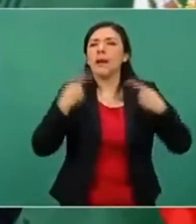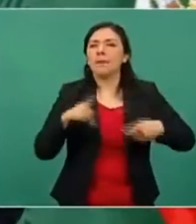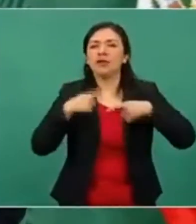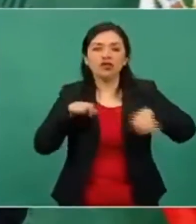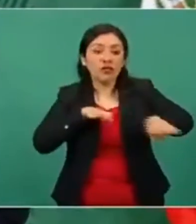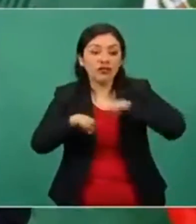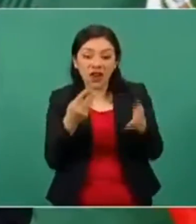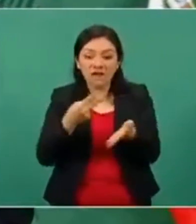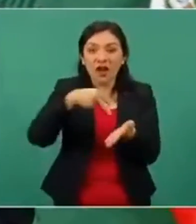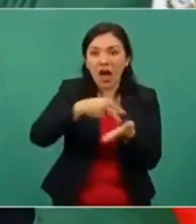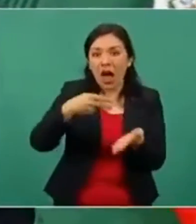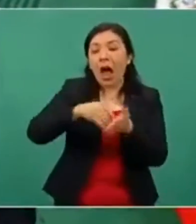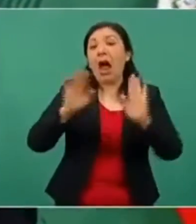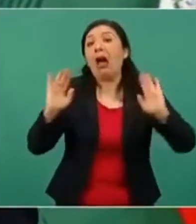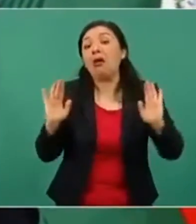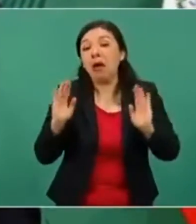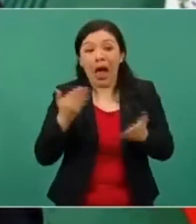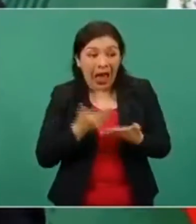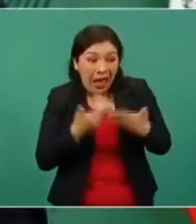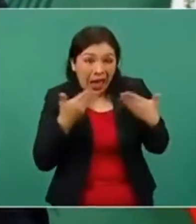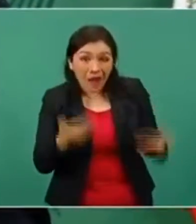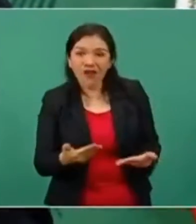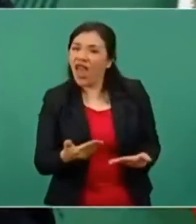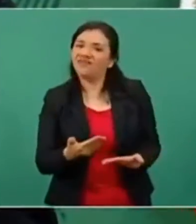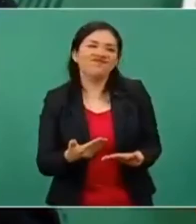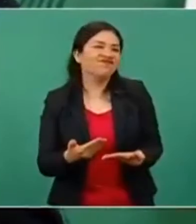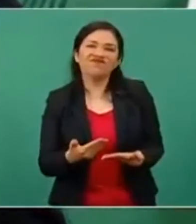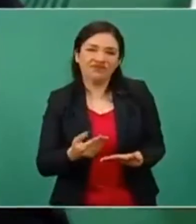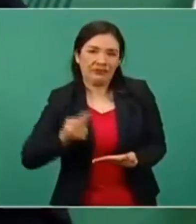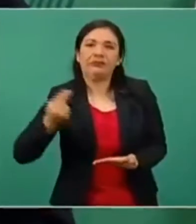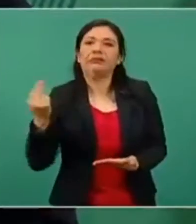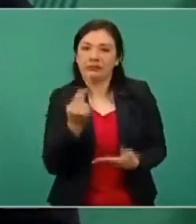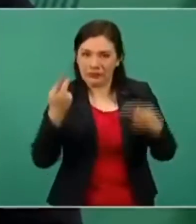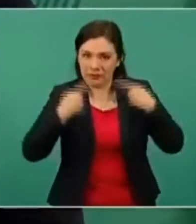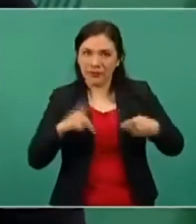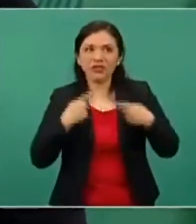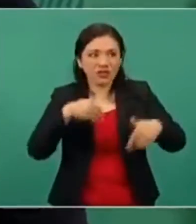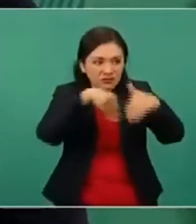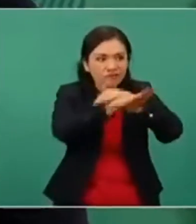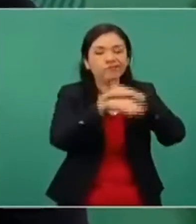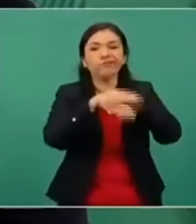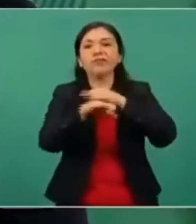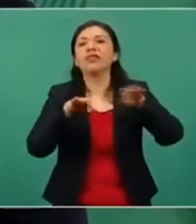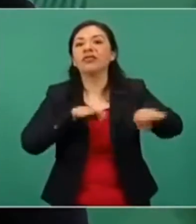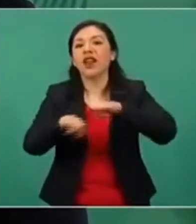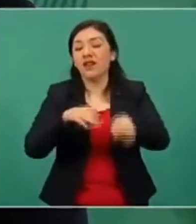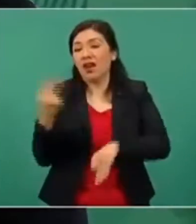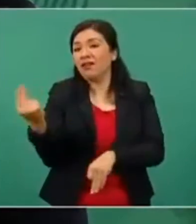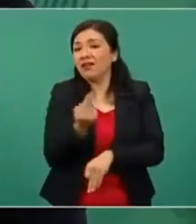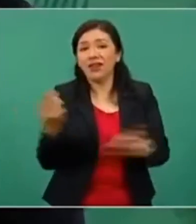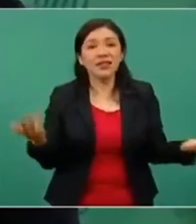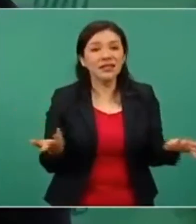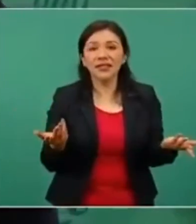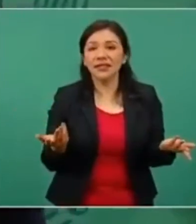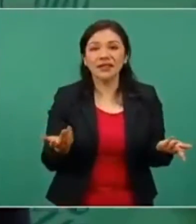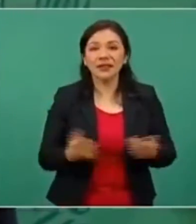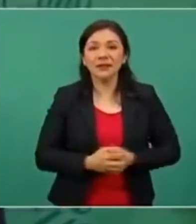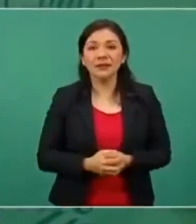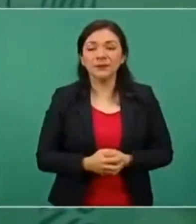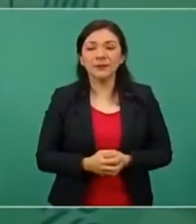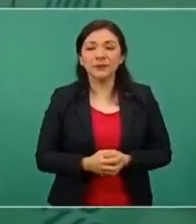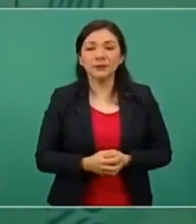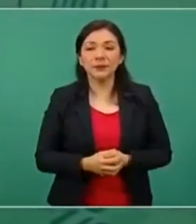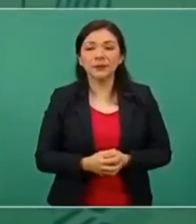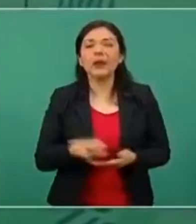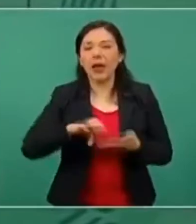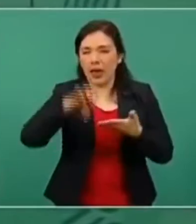no, se requiere la fuerza de trabajo y hay, en